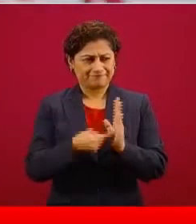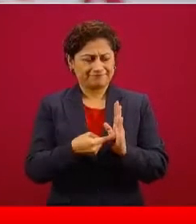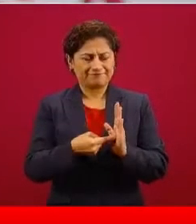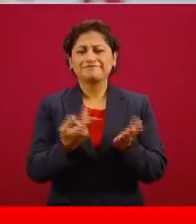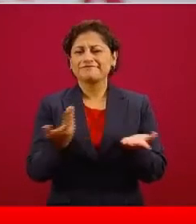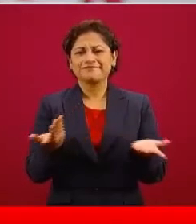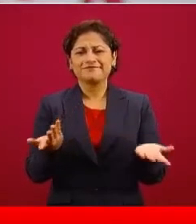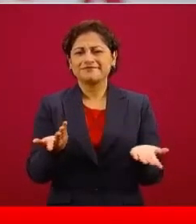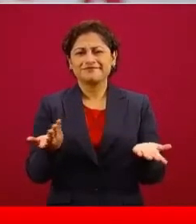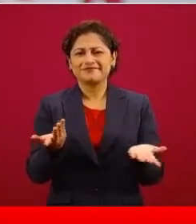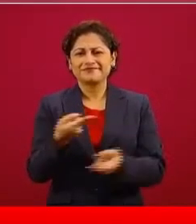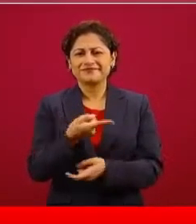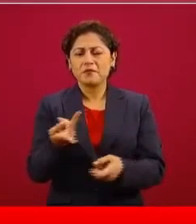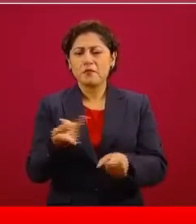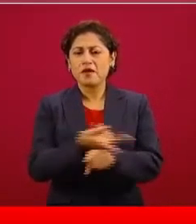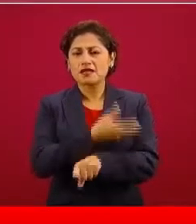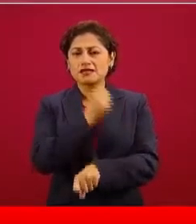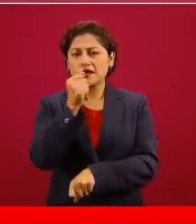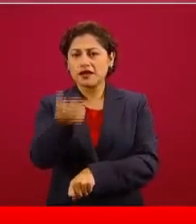cosquilla.